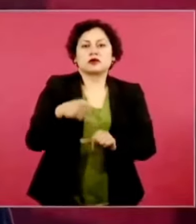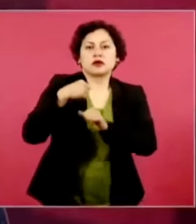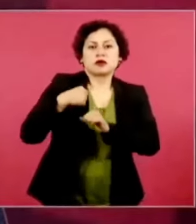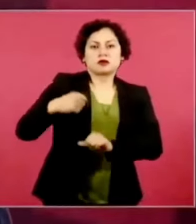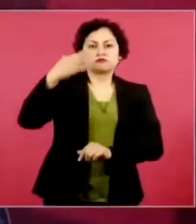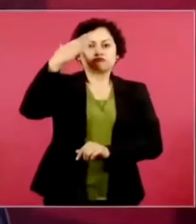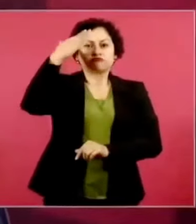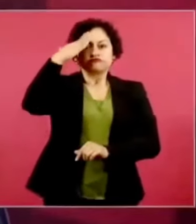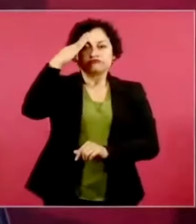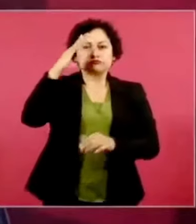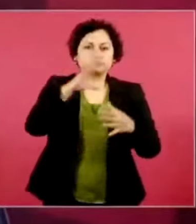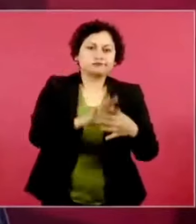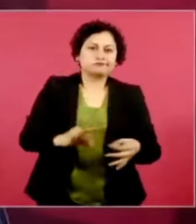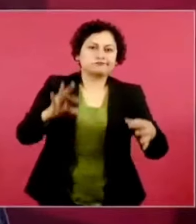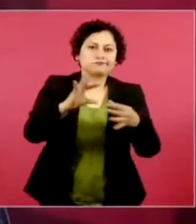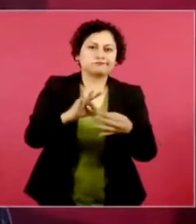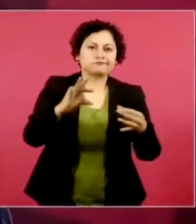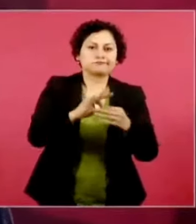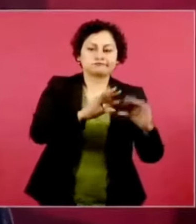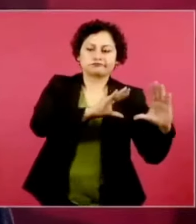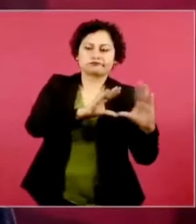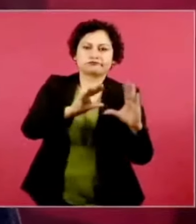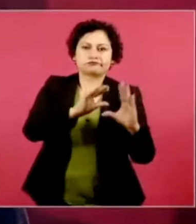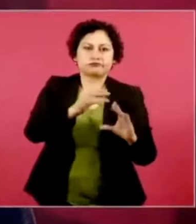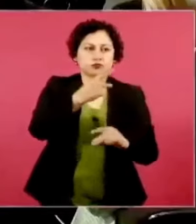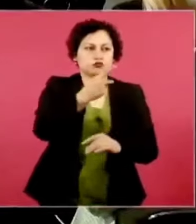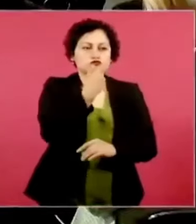conocimientos a la próxima generación, a los jóvenes.